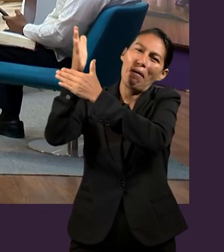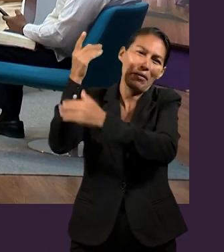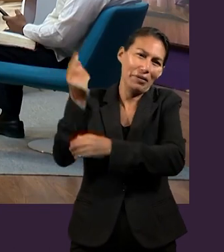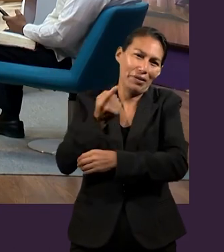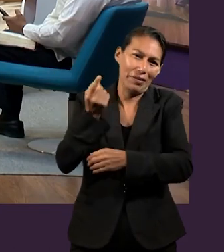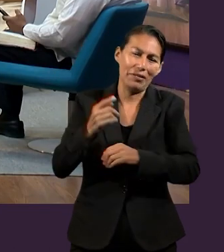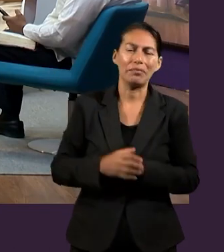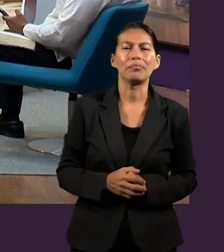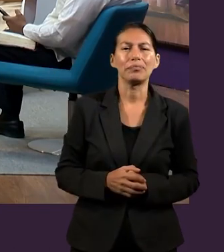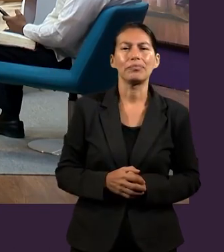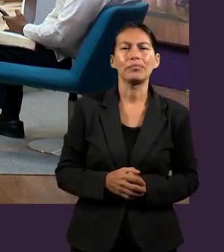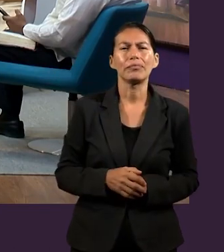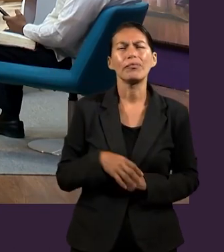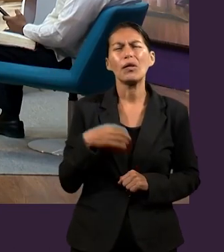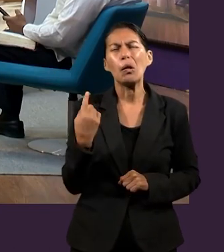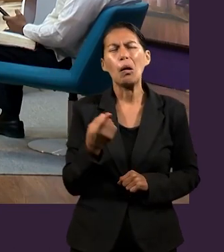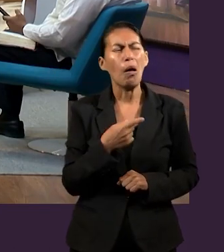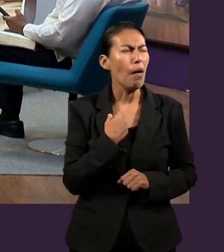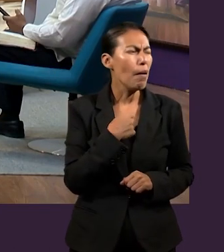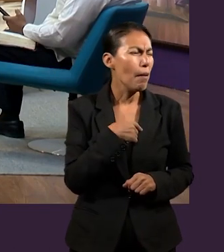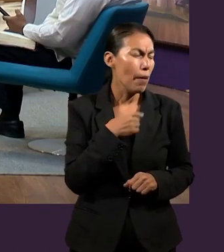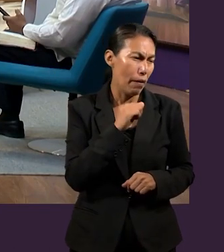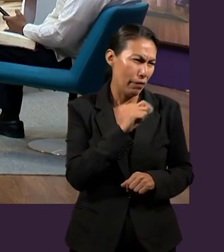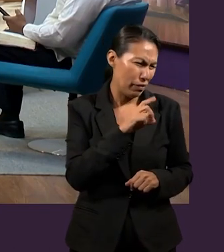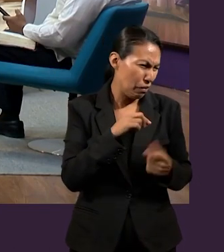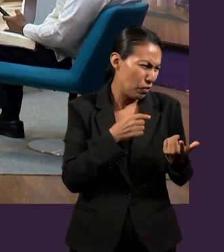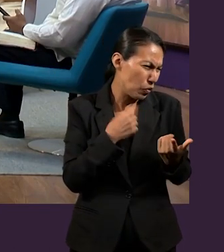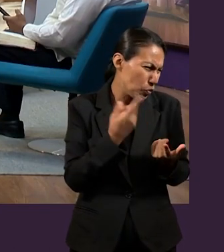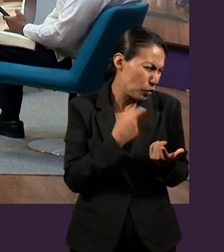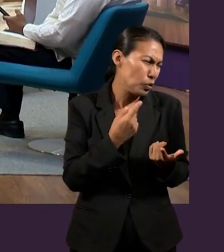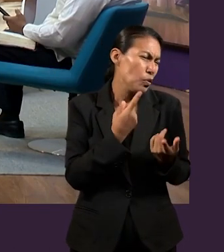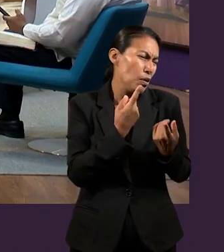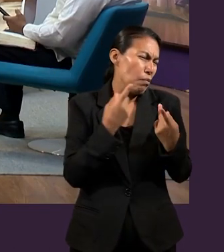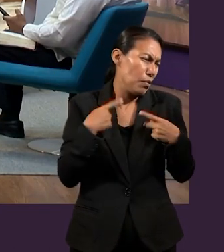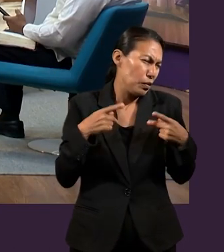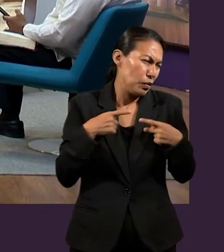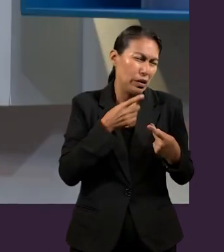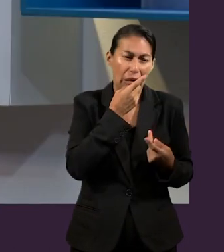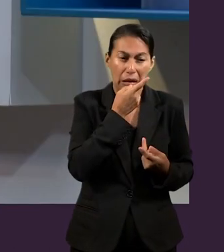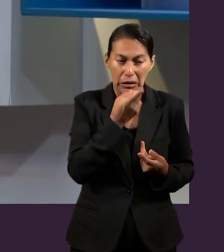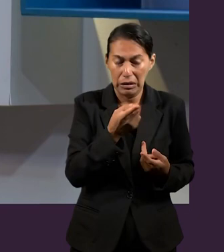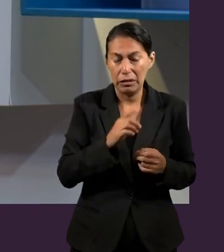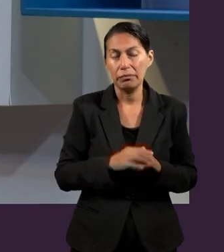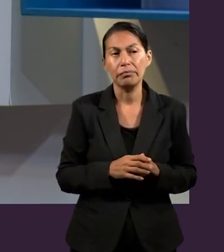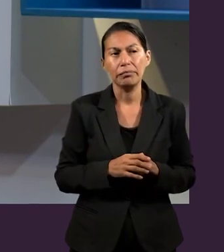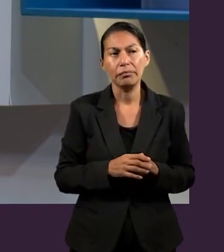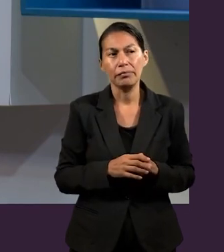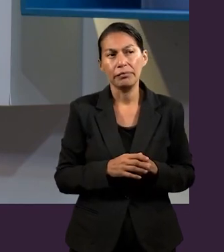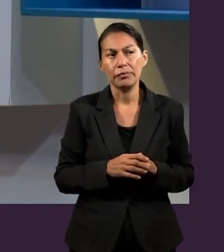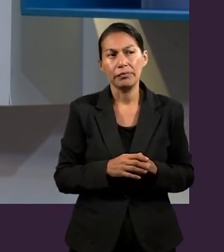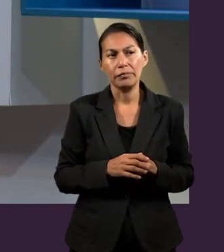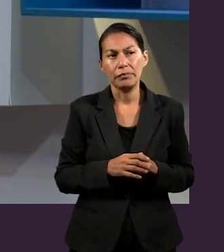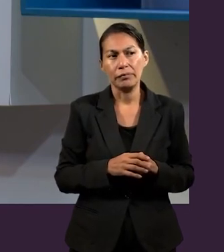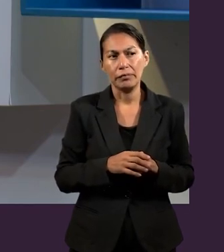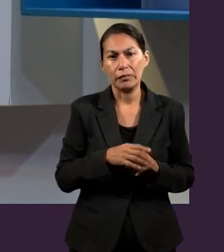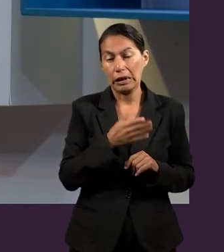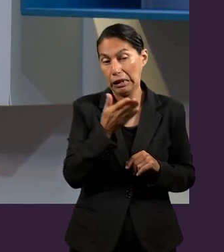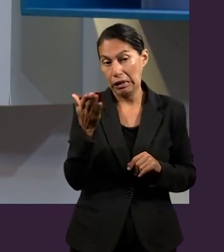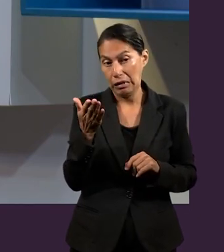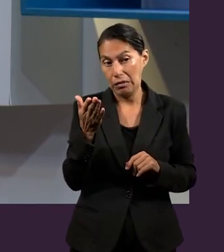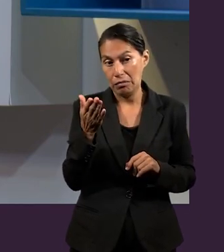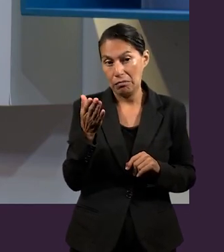que decir a una persona que se ve y sabemos que no está en los caminos del Señor